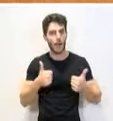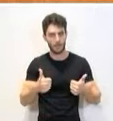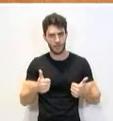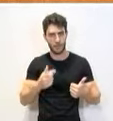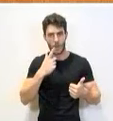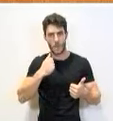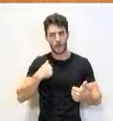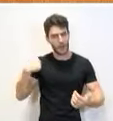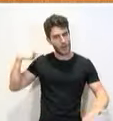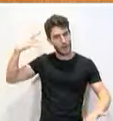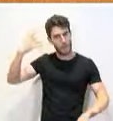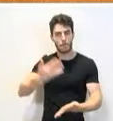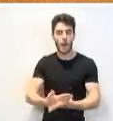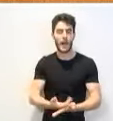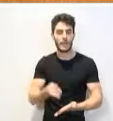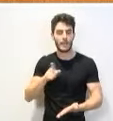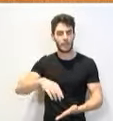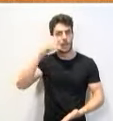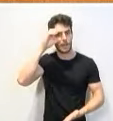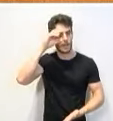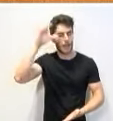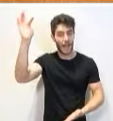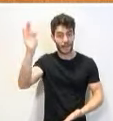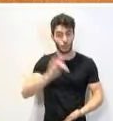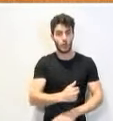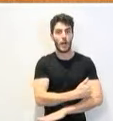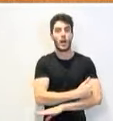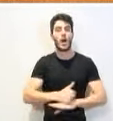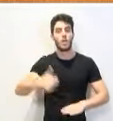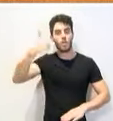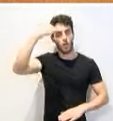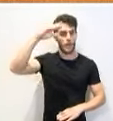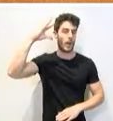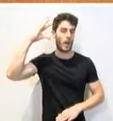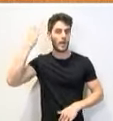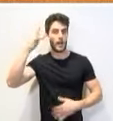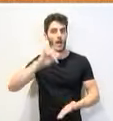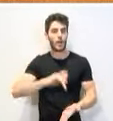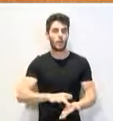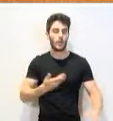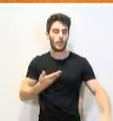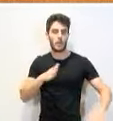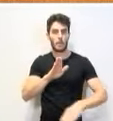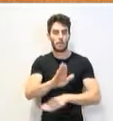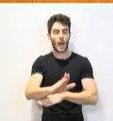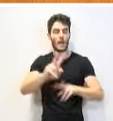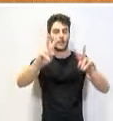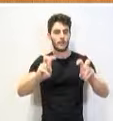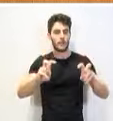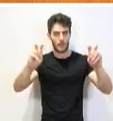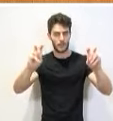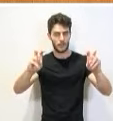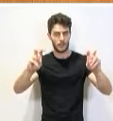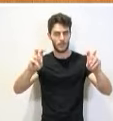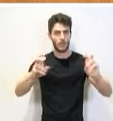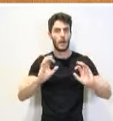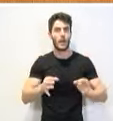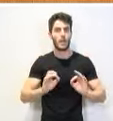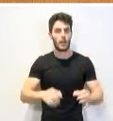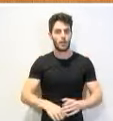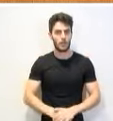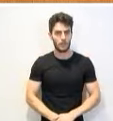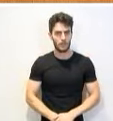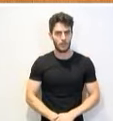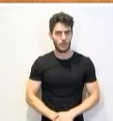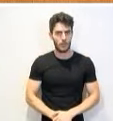diciendo y que escuchen a los ciudadanos y a las ciudadanas cuando le plantean cuestiones que son razonables. Me